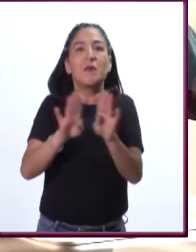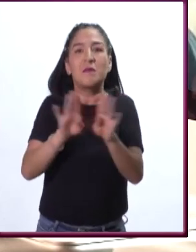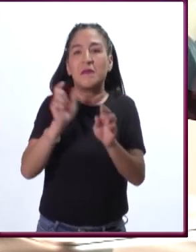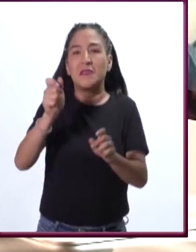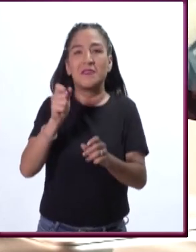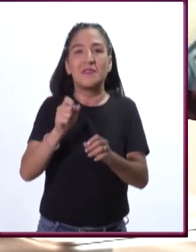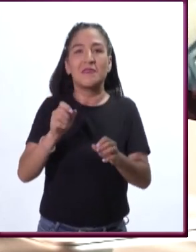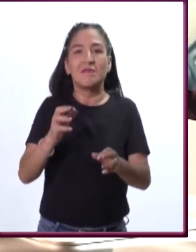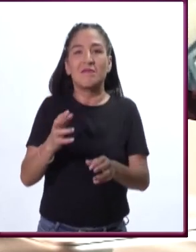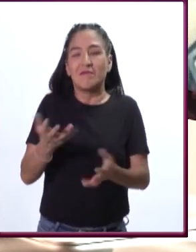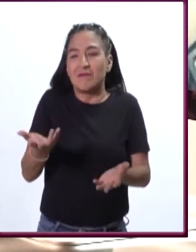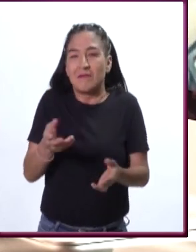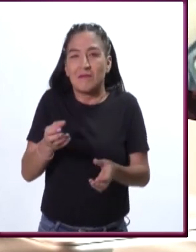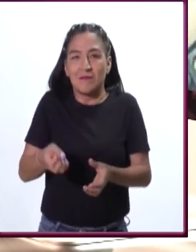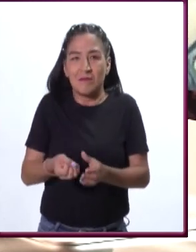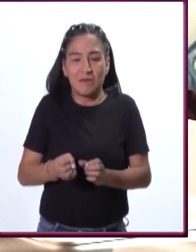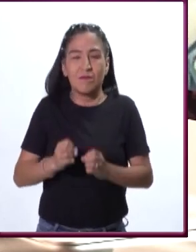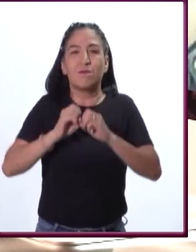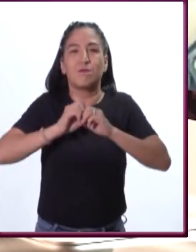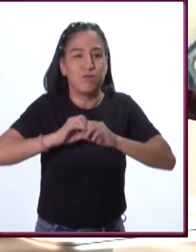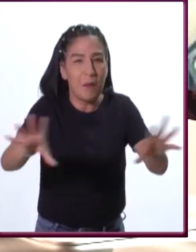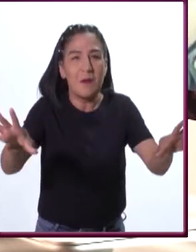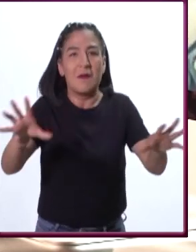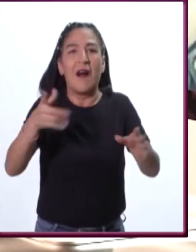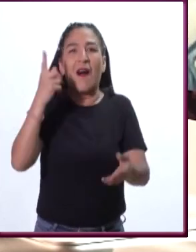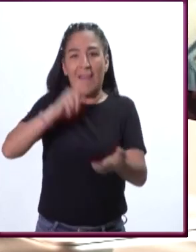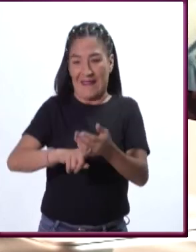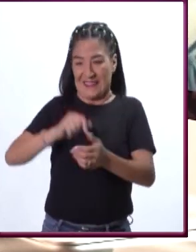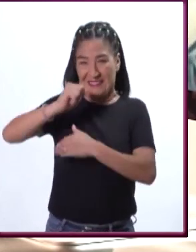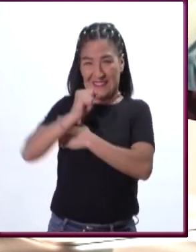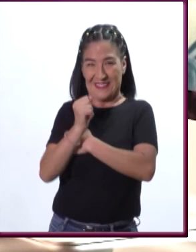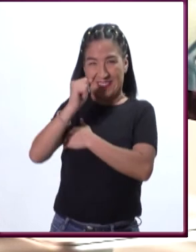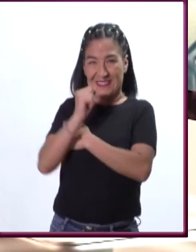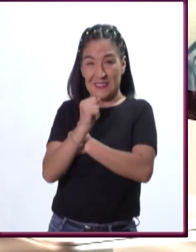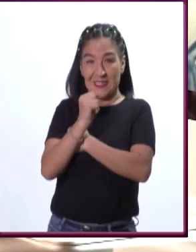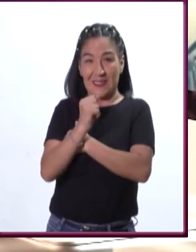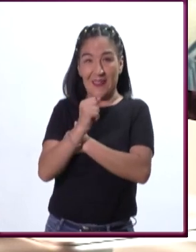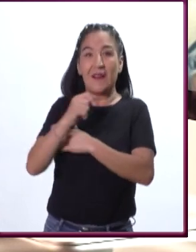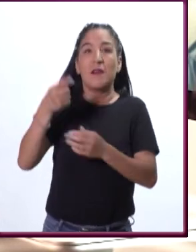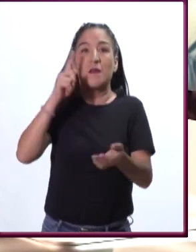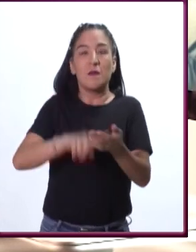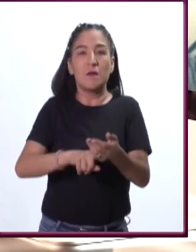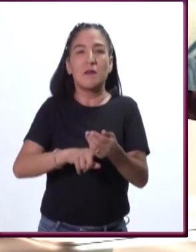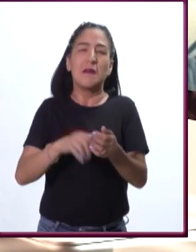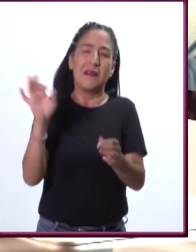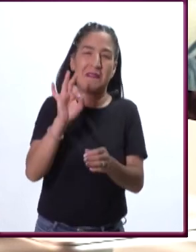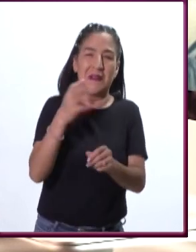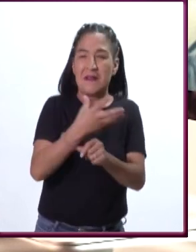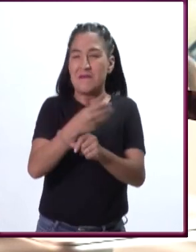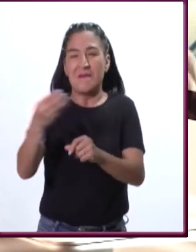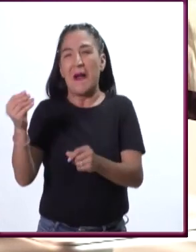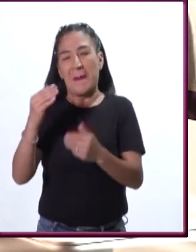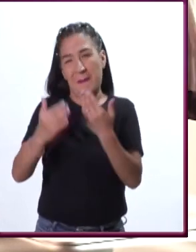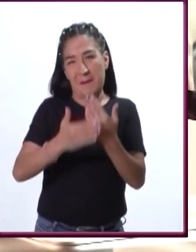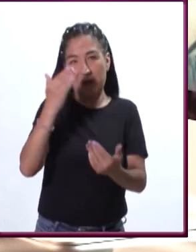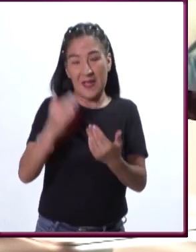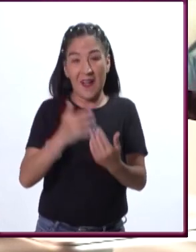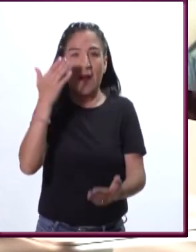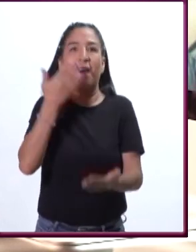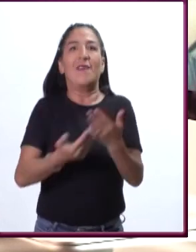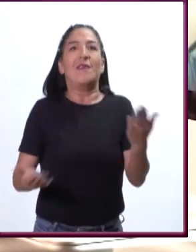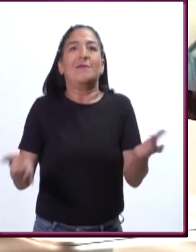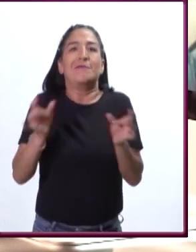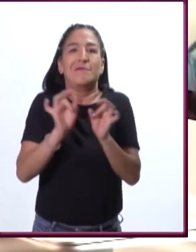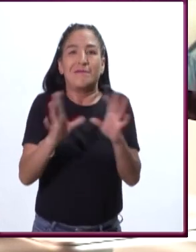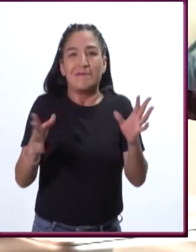tenía que salirse, porque donde estaba, estaba amortiguado y el riesgo de contagio era muy bajo. Entonces, creo que